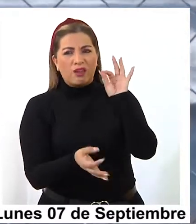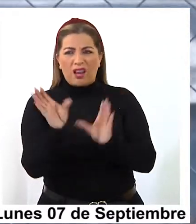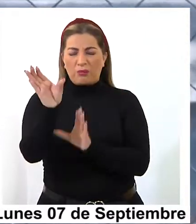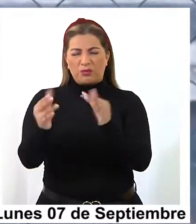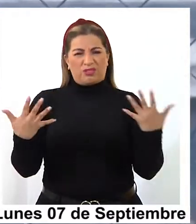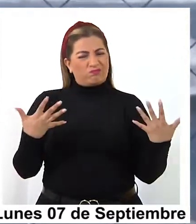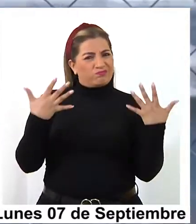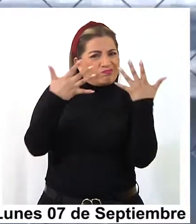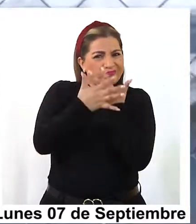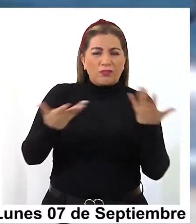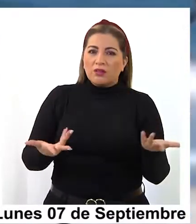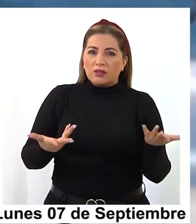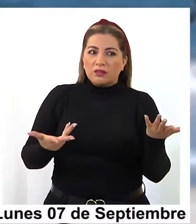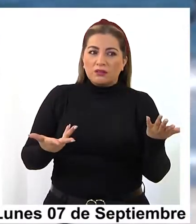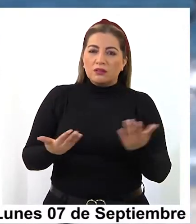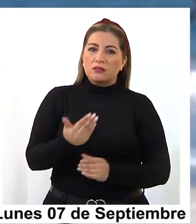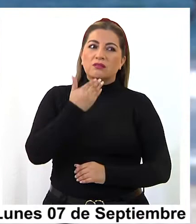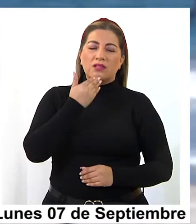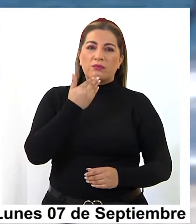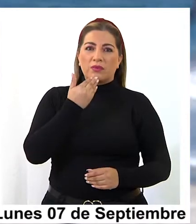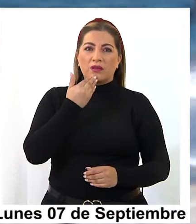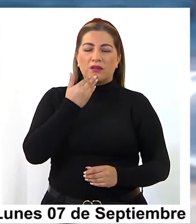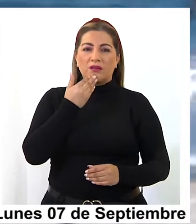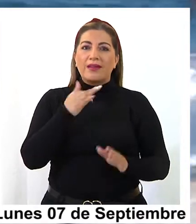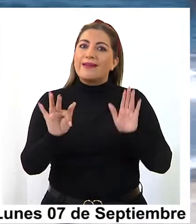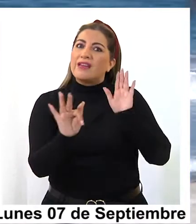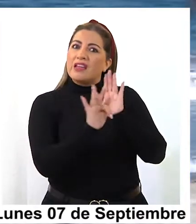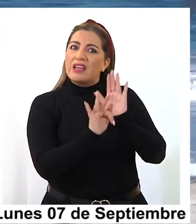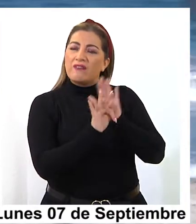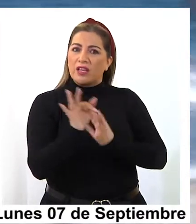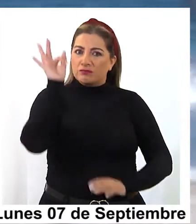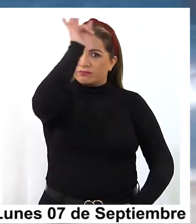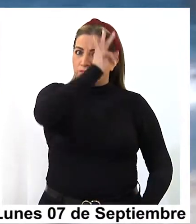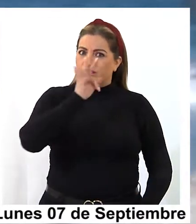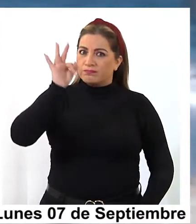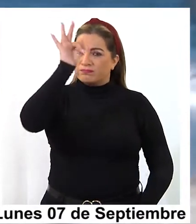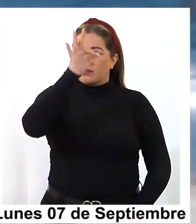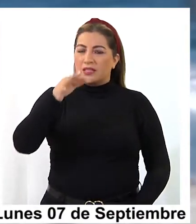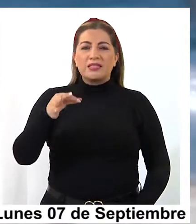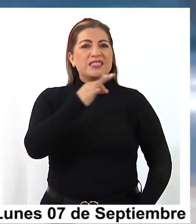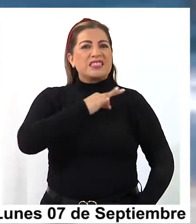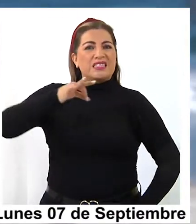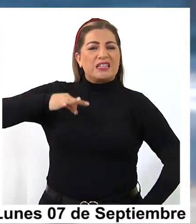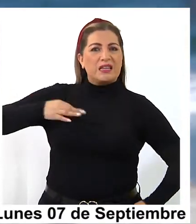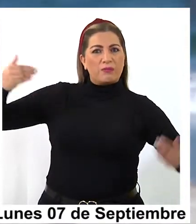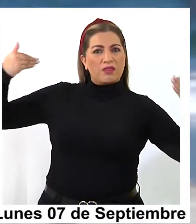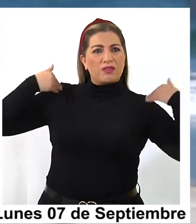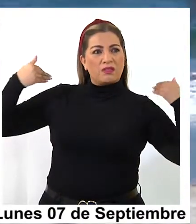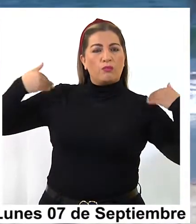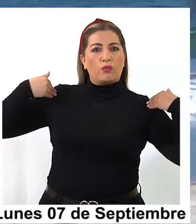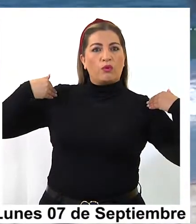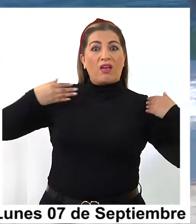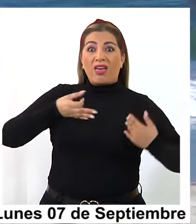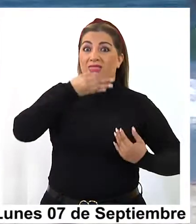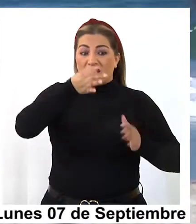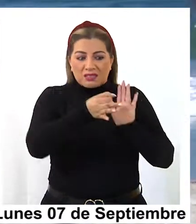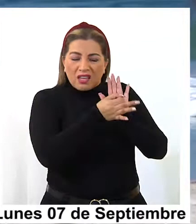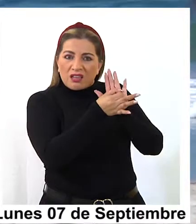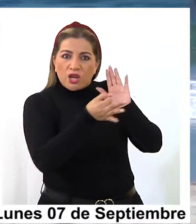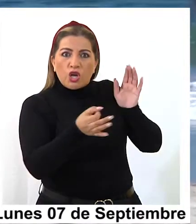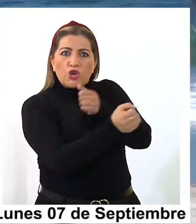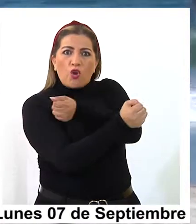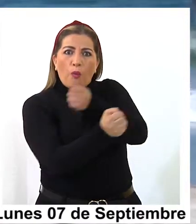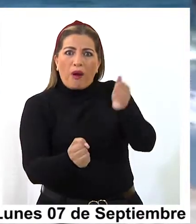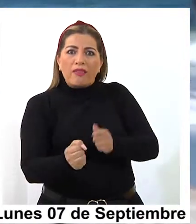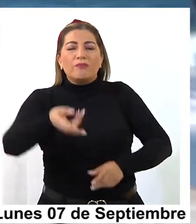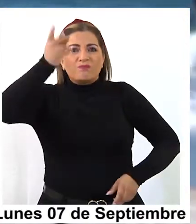comunidad, ya que por otro lado, desde la cuenta de Facebook de la Ceremi de Deportes, recordaban que no se pueden practicar ningún tipo